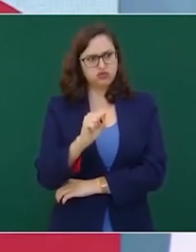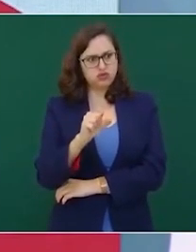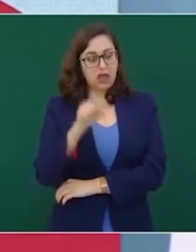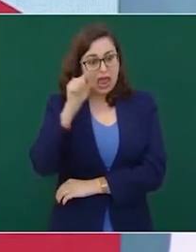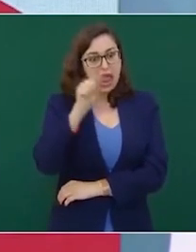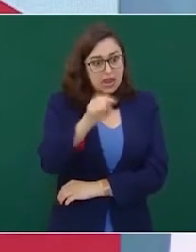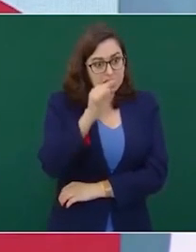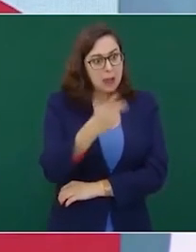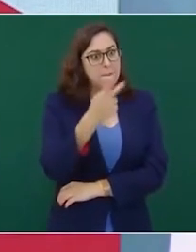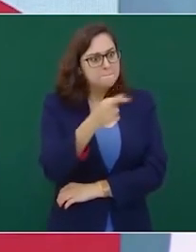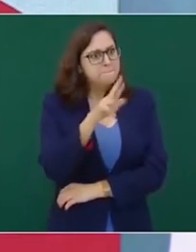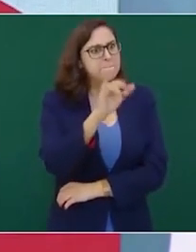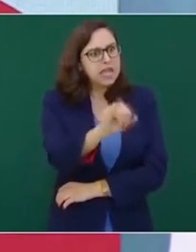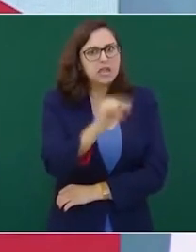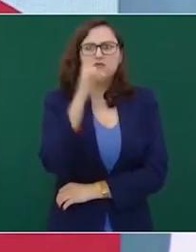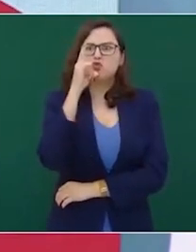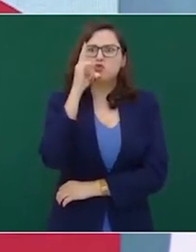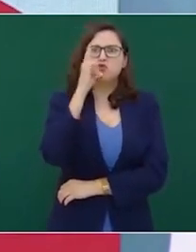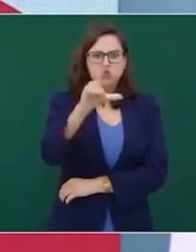¿Y por qué lo hizo?